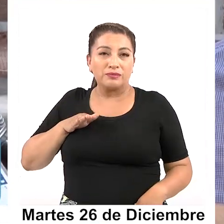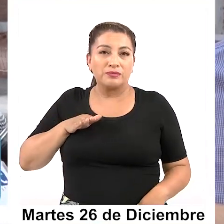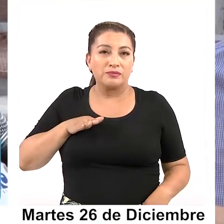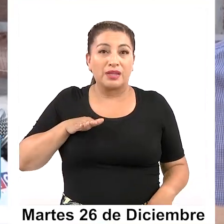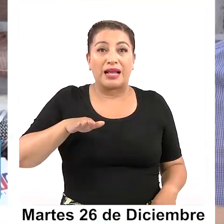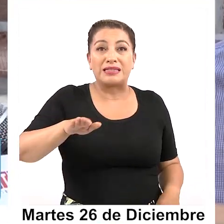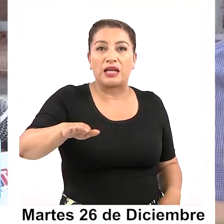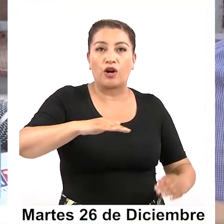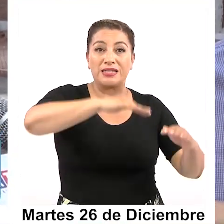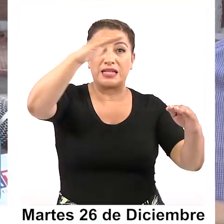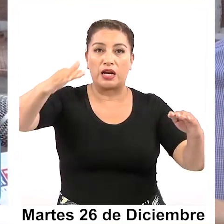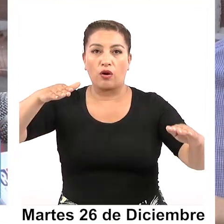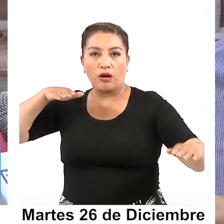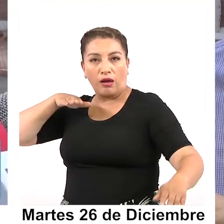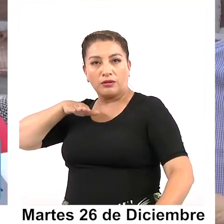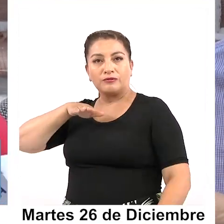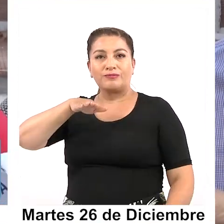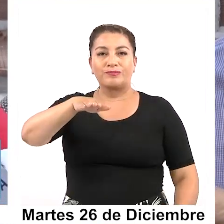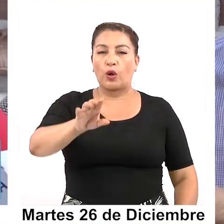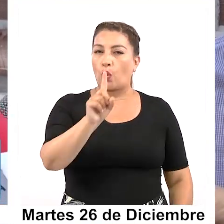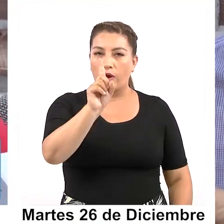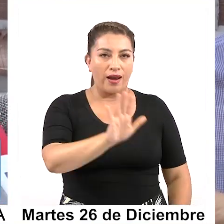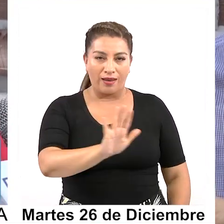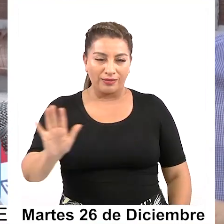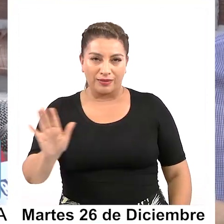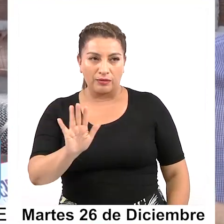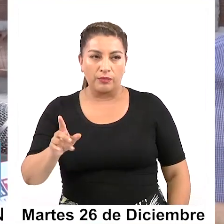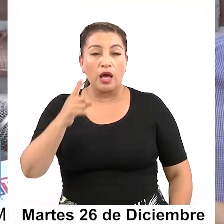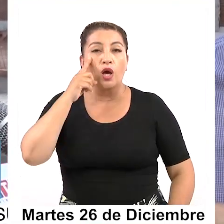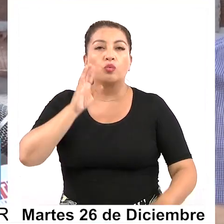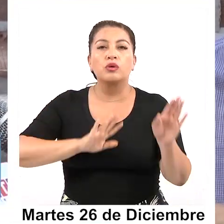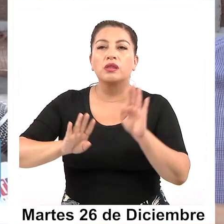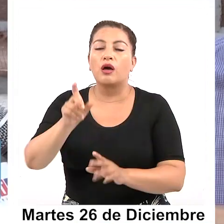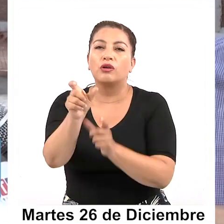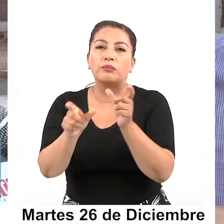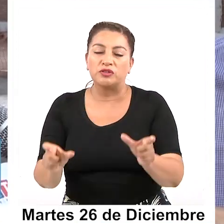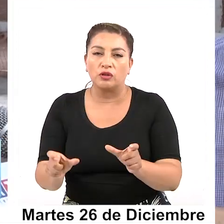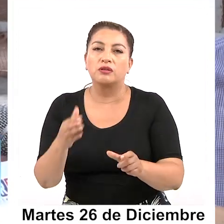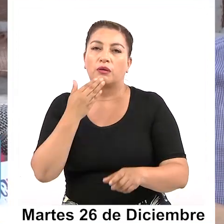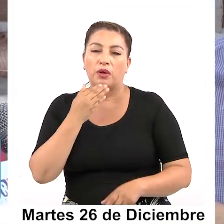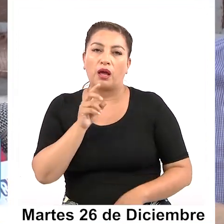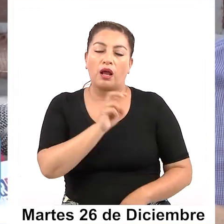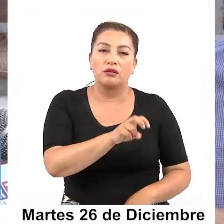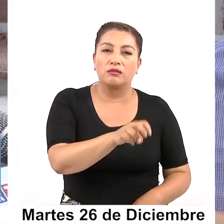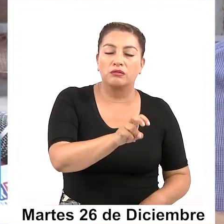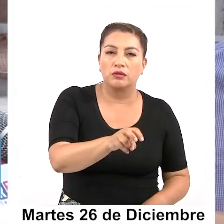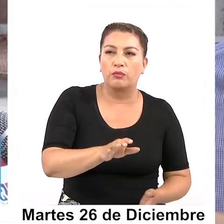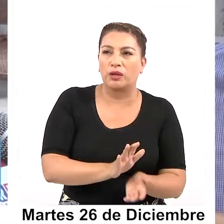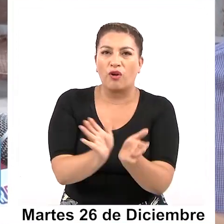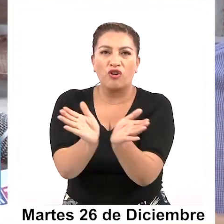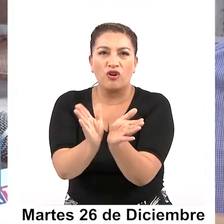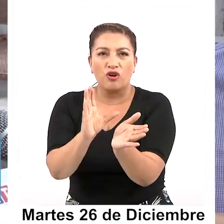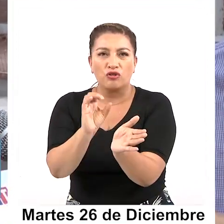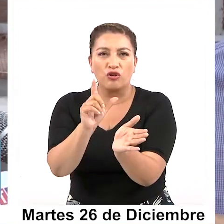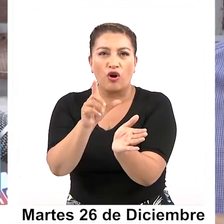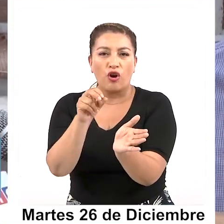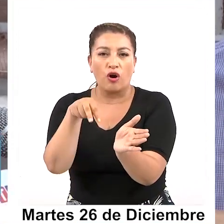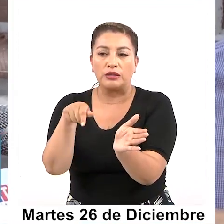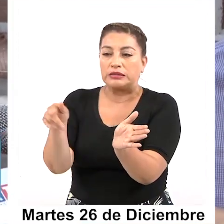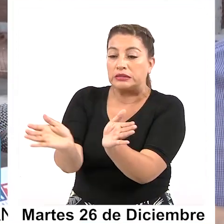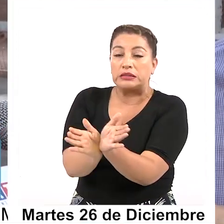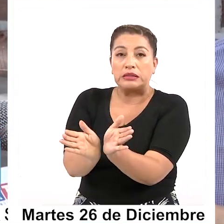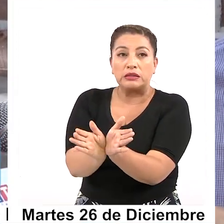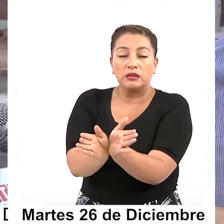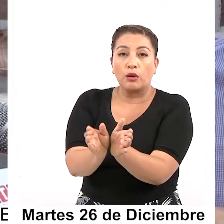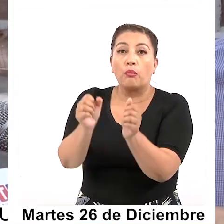es decir, hacia el cerro. Vamos a tener que tener mucho cuidado con los conductores y los transeúntes. Por ejemplo, en Colón, con Salitrera Victoria, hoy día se